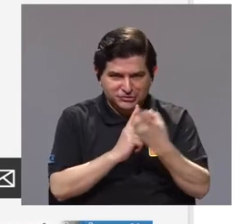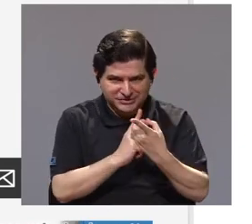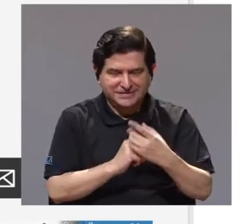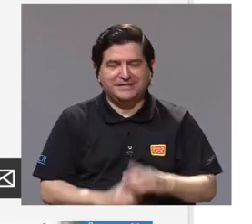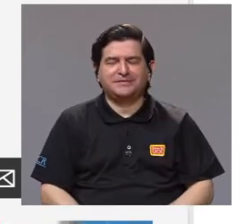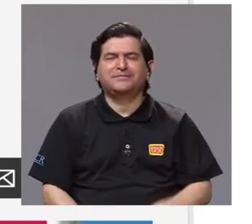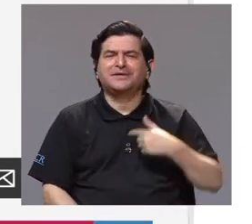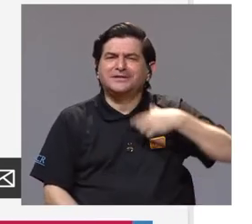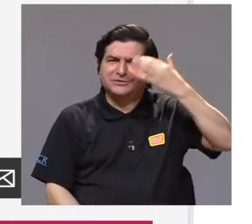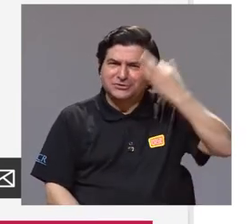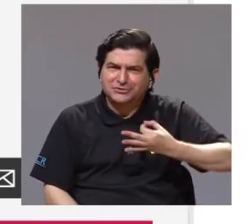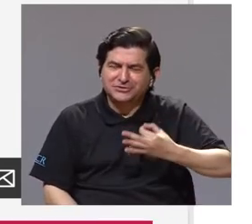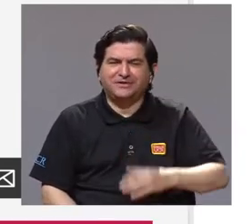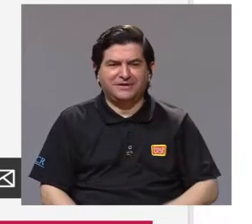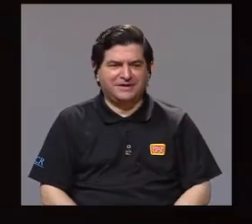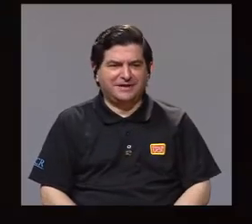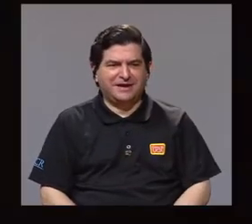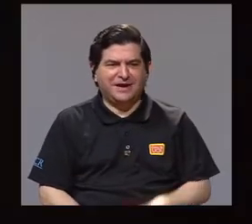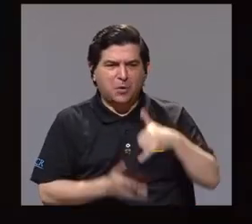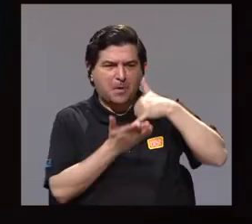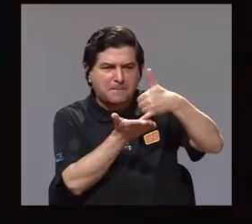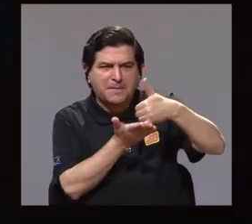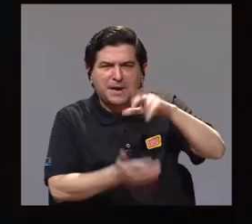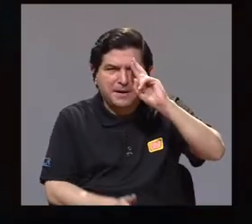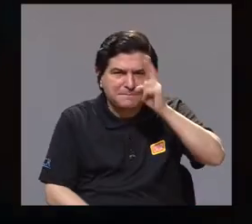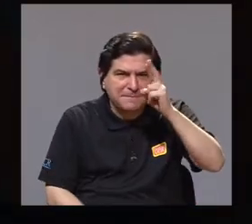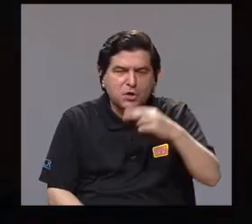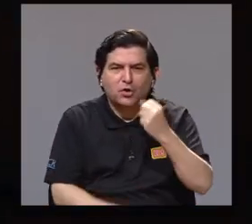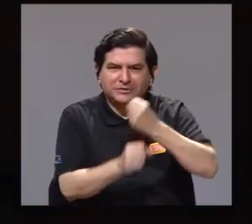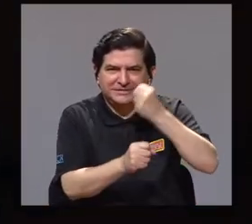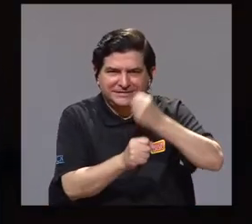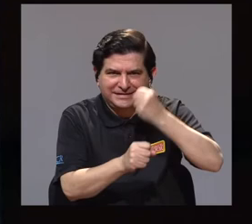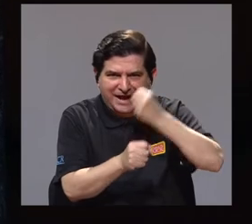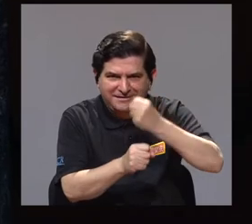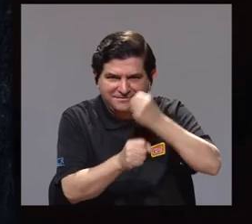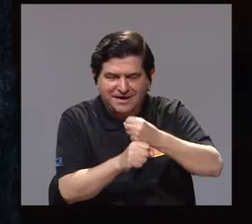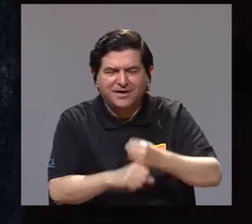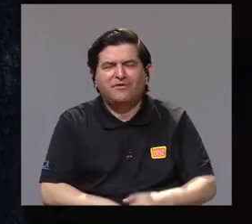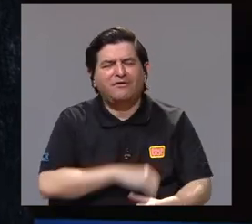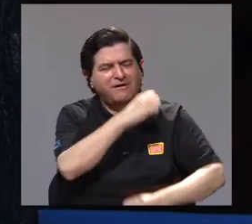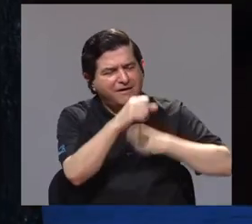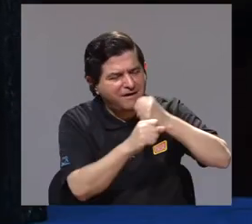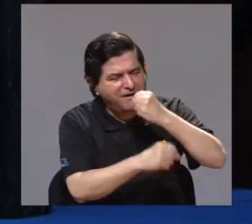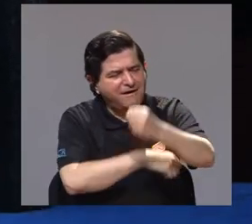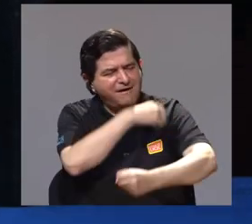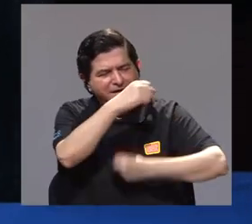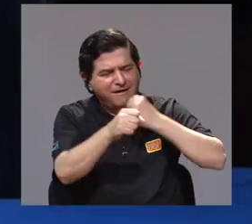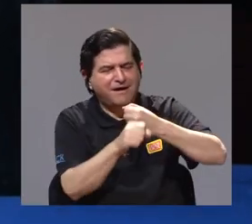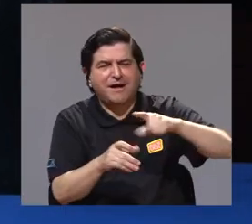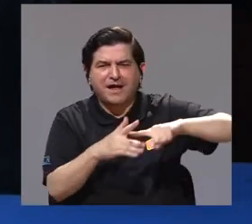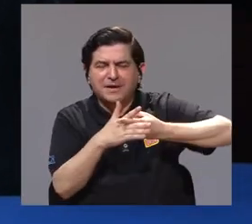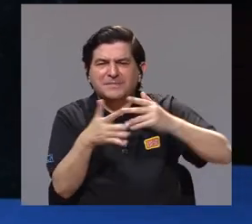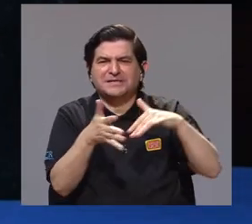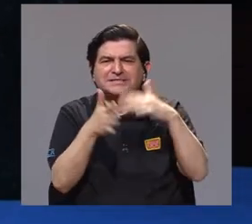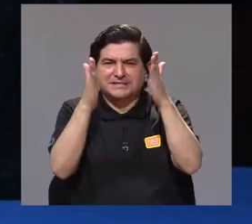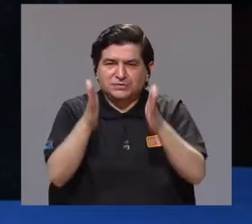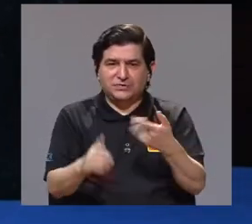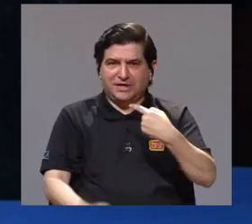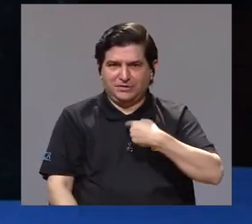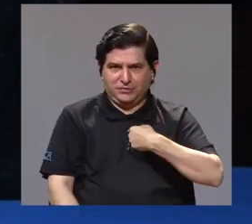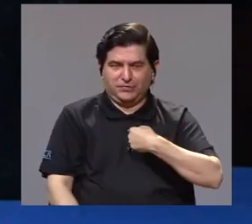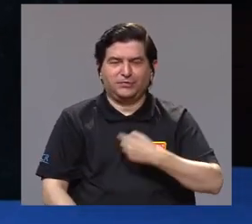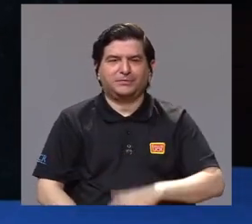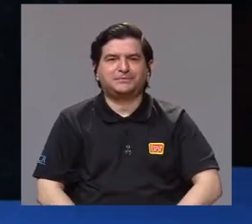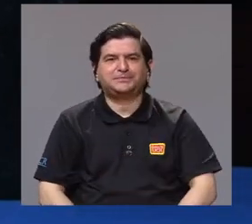Yo creo que el premio lo que está reconociendo es el trabajo de bastantes años, trabajo que inicié como